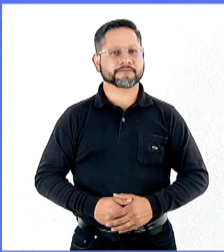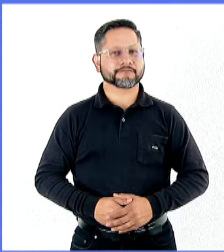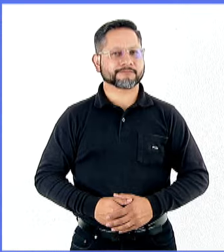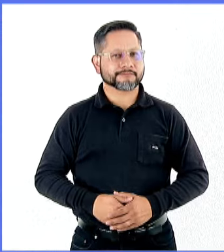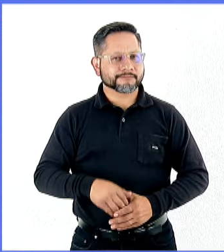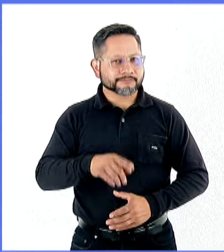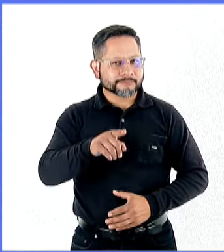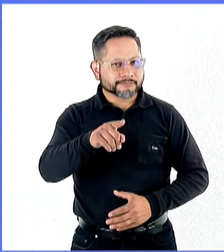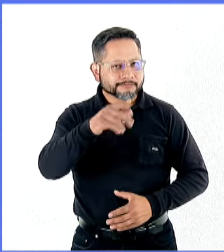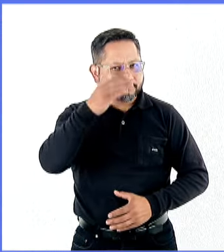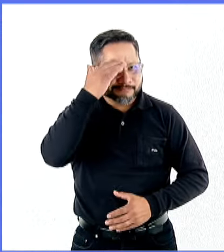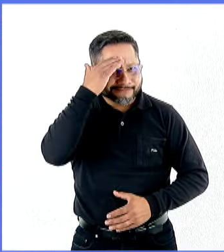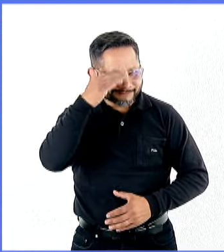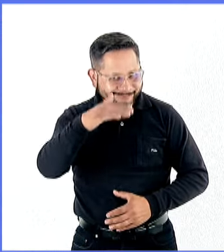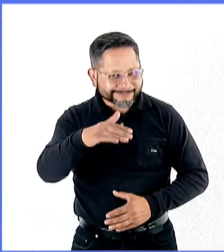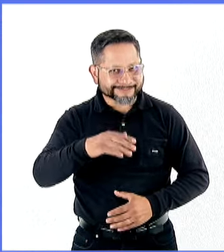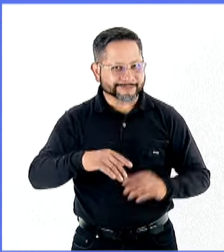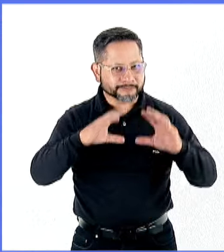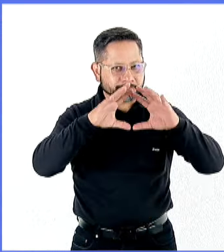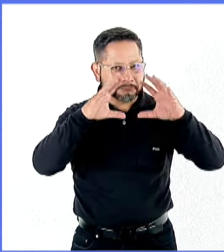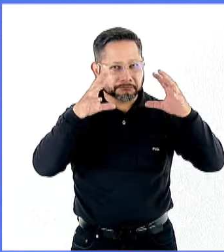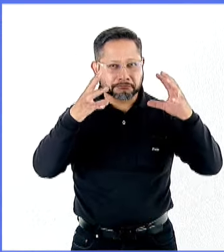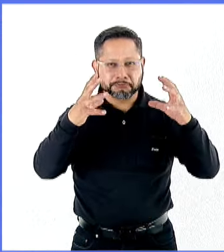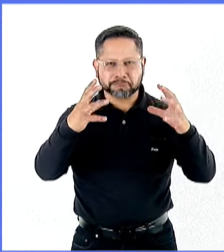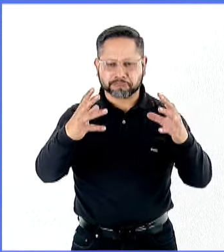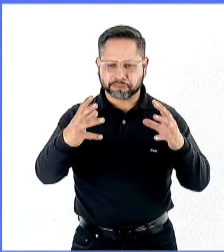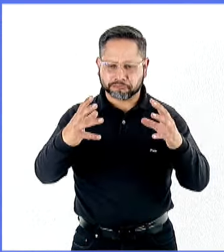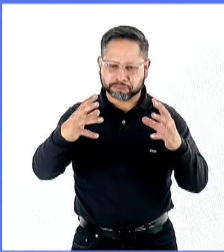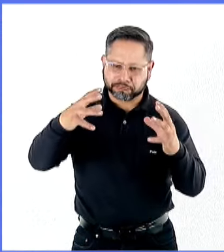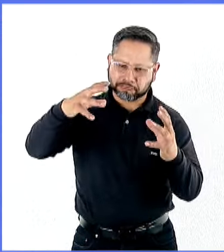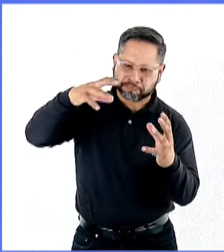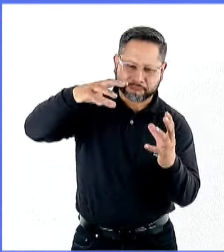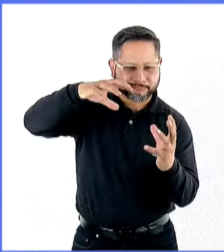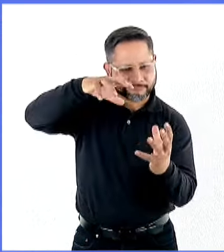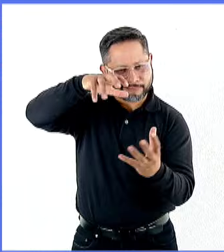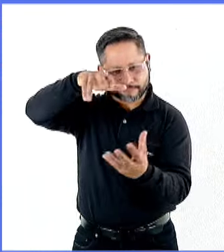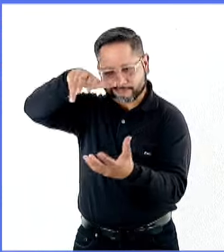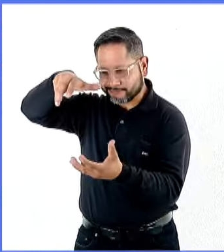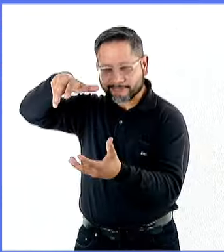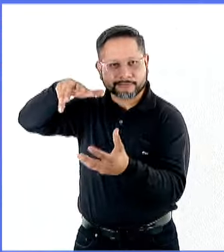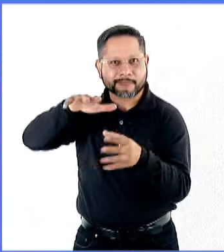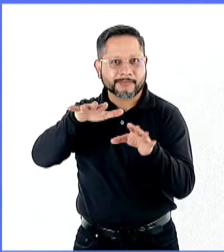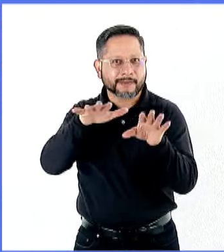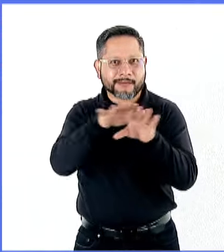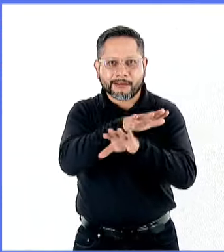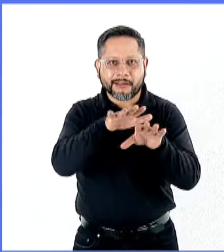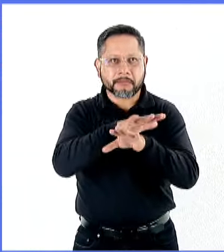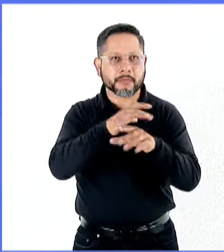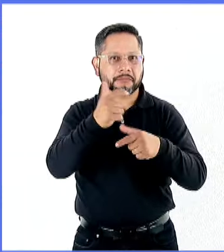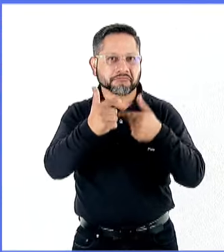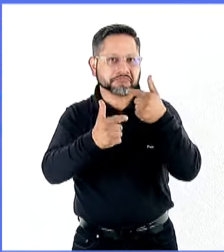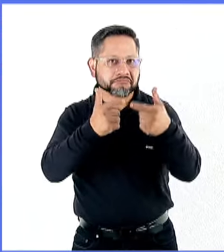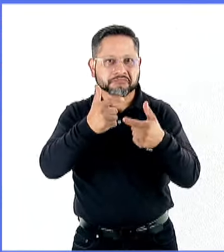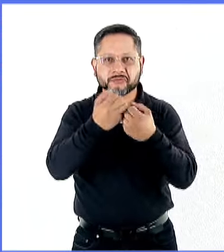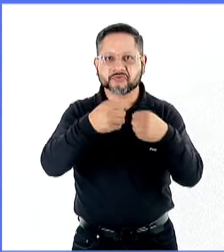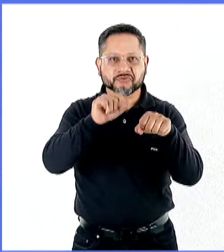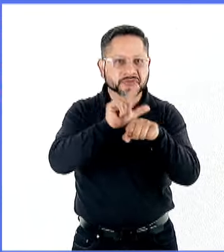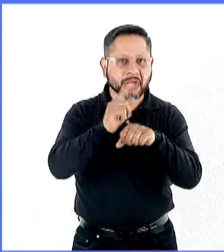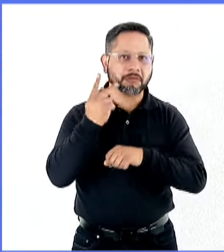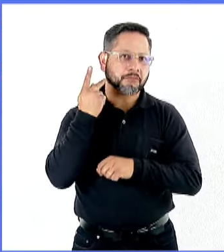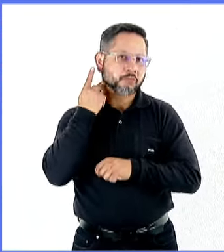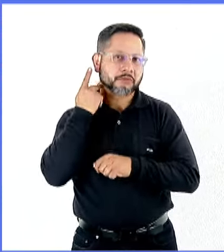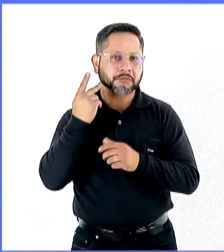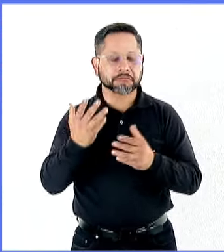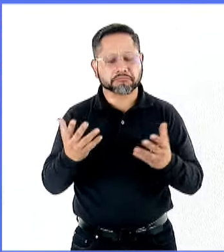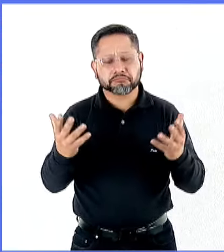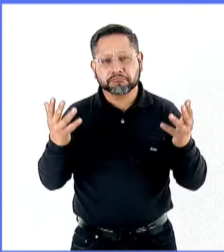Sabemos que el mundo se va reconfigurando de diferentes maneras para satisfacer muchas necesidades, ya sean económicas, sociales, políticas, pero